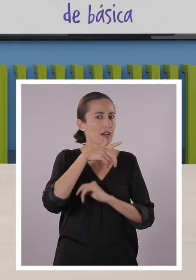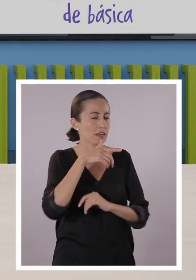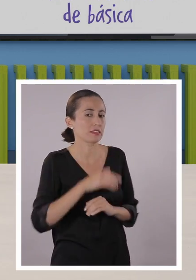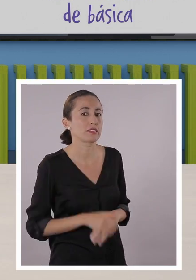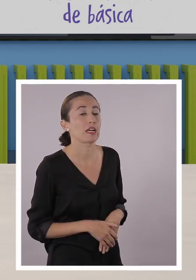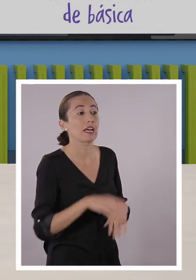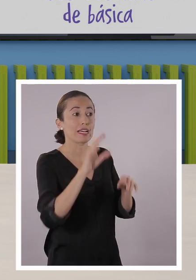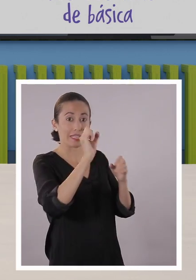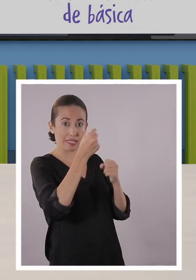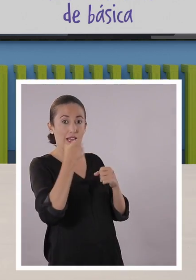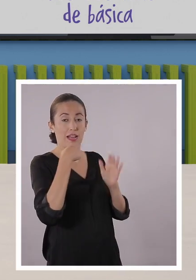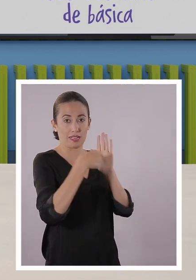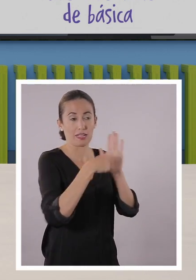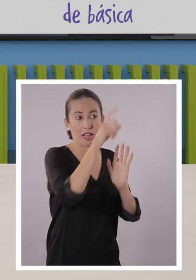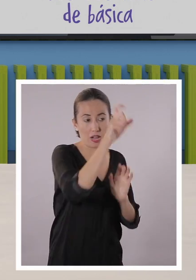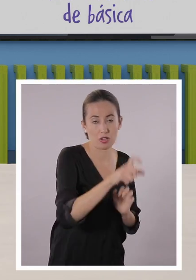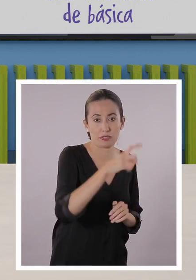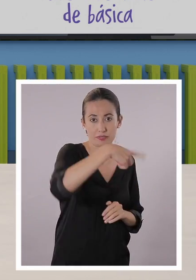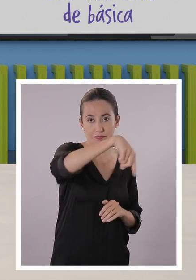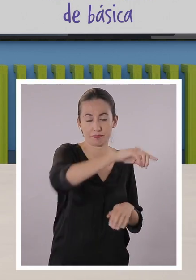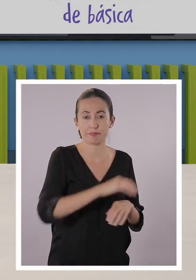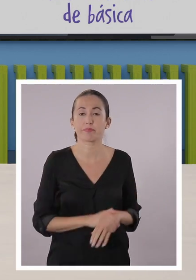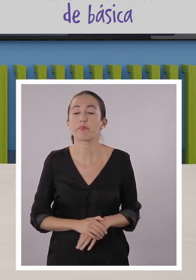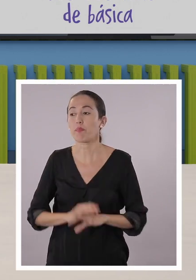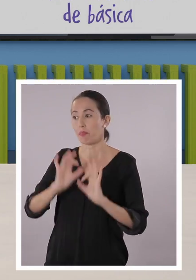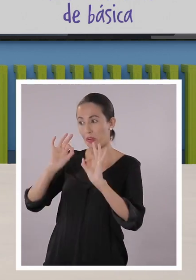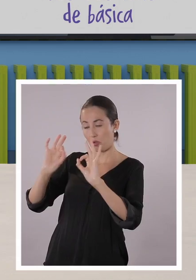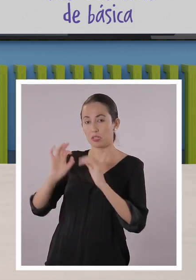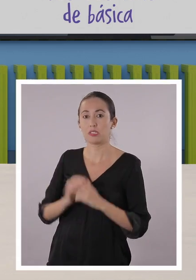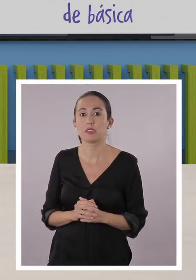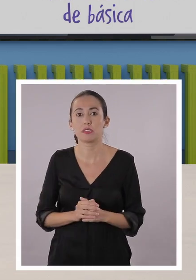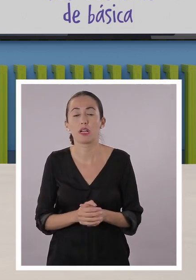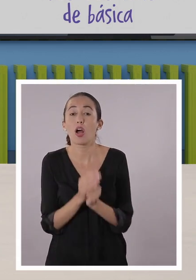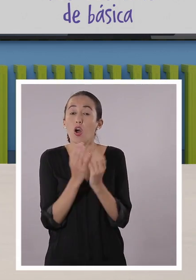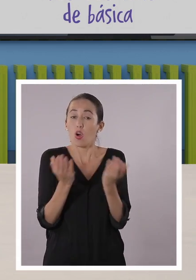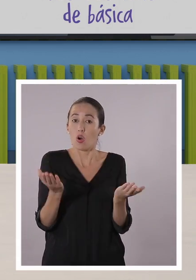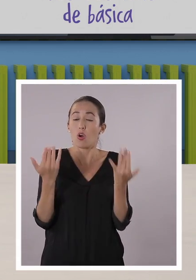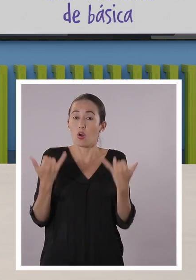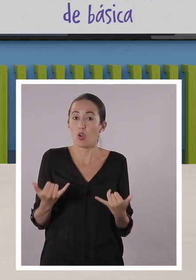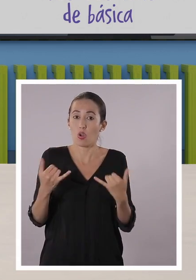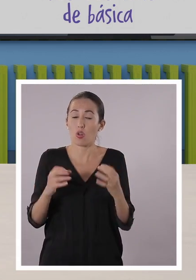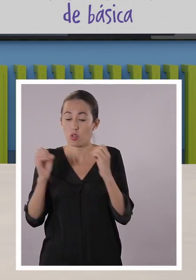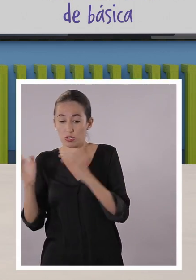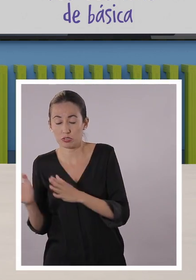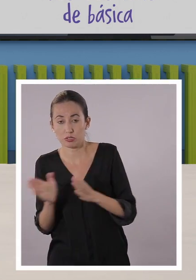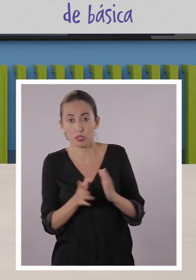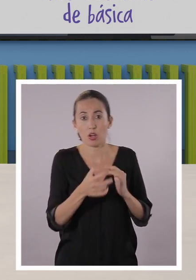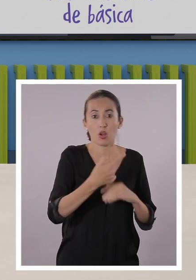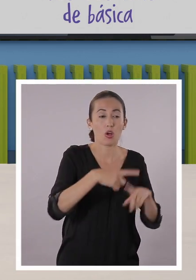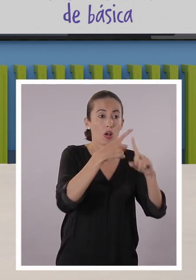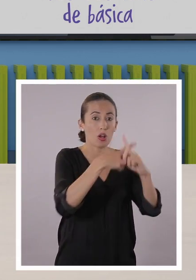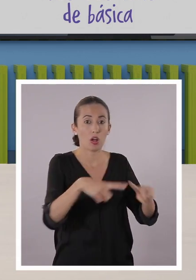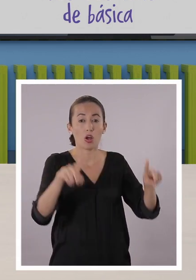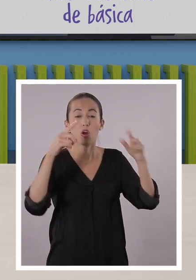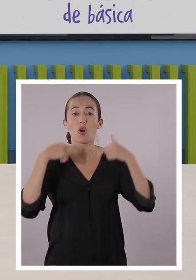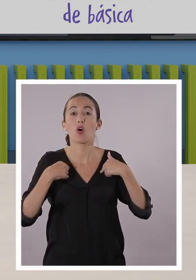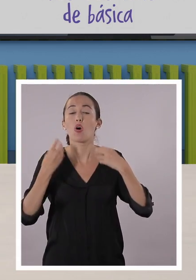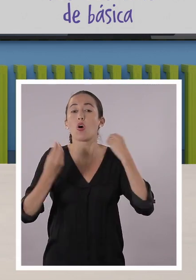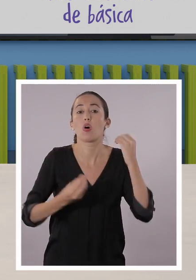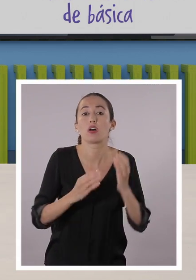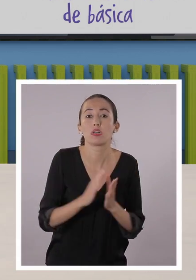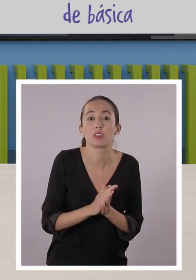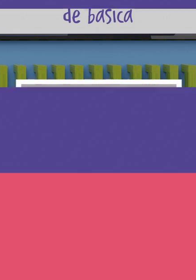Muy bien. El sujeto es quien realiza la acción. Ok. Ahora vamos con la voz pasiva. Vamos a ver cómo se diferencian.